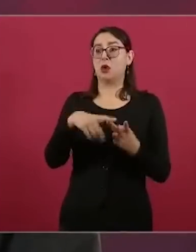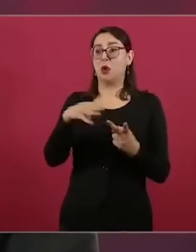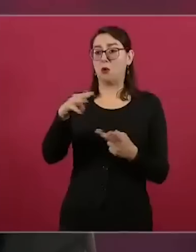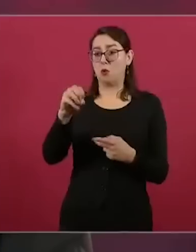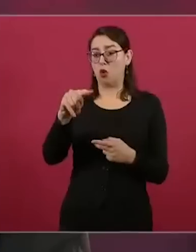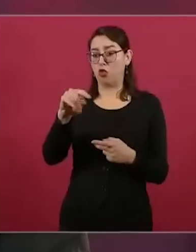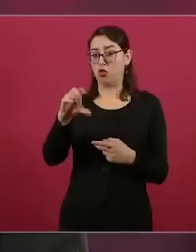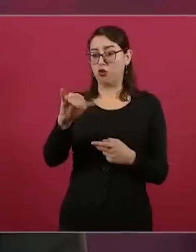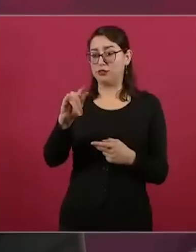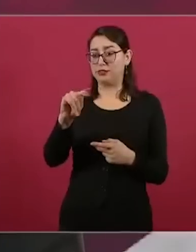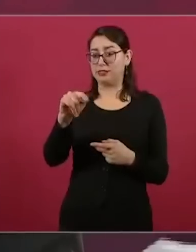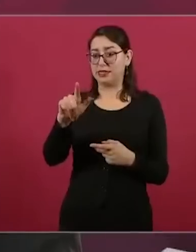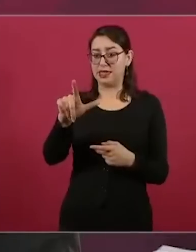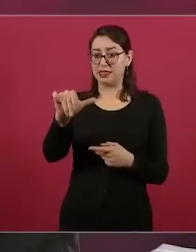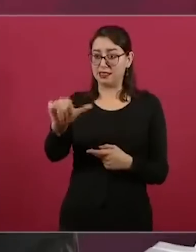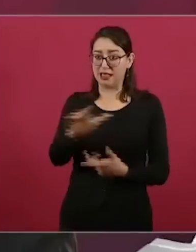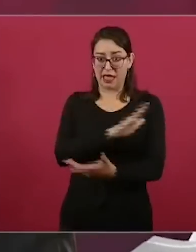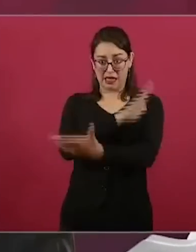no.